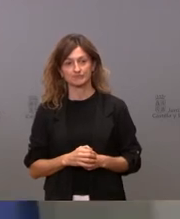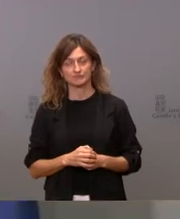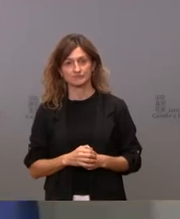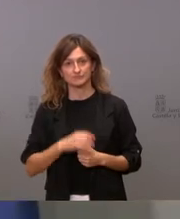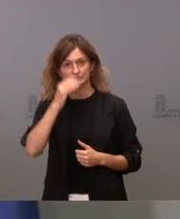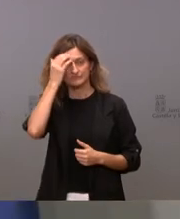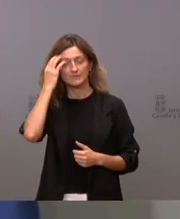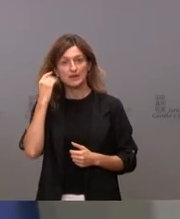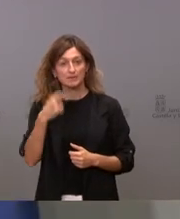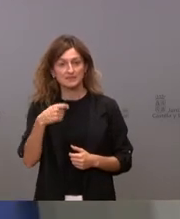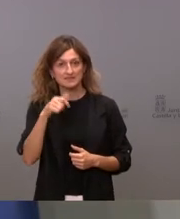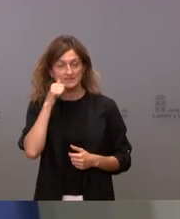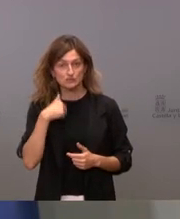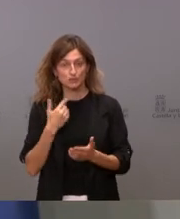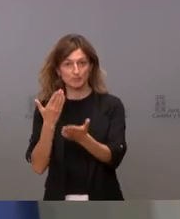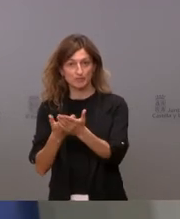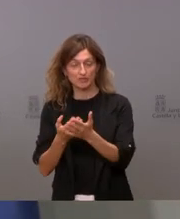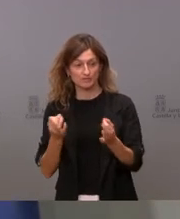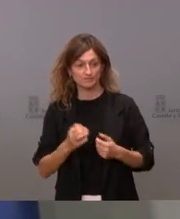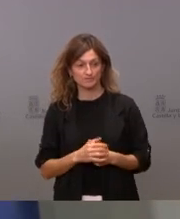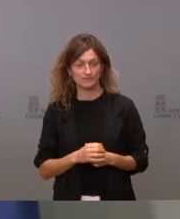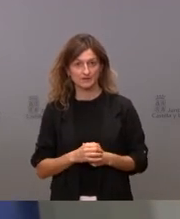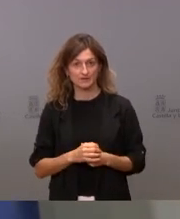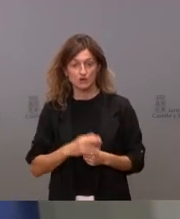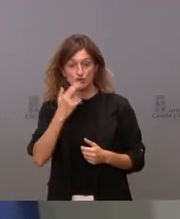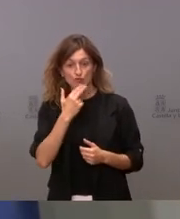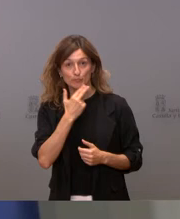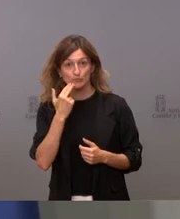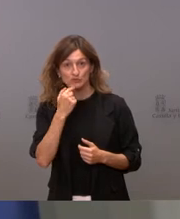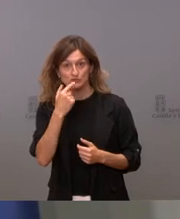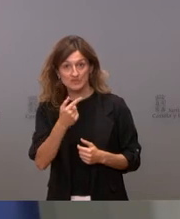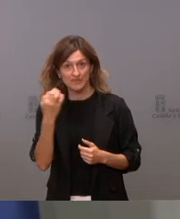al presidente Sánchez que le pediría que hiciera honor a sus compromisos